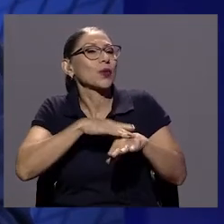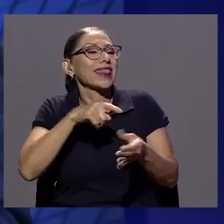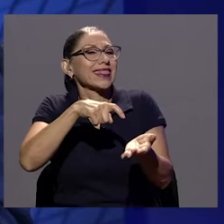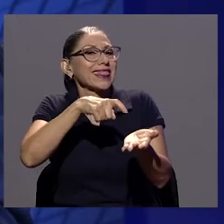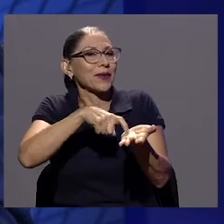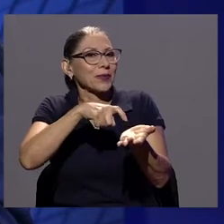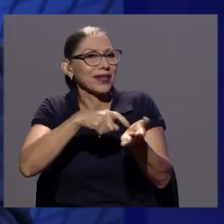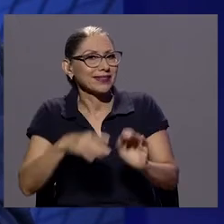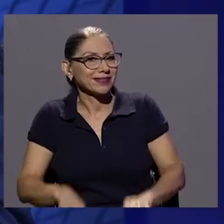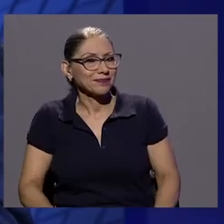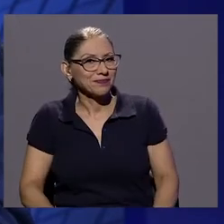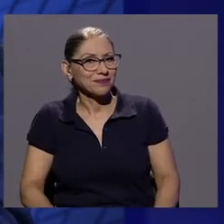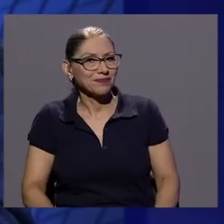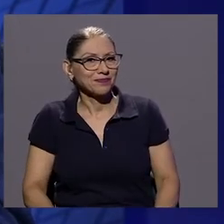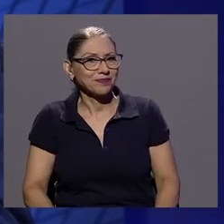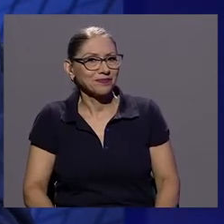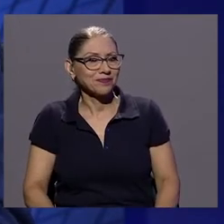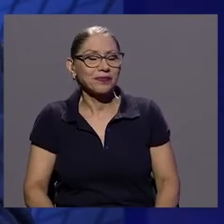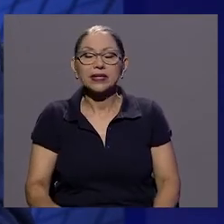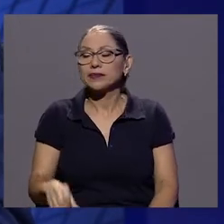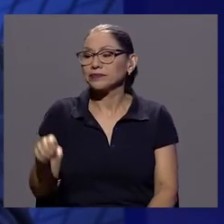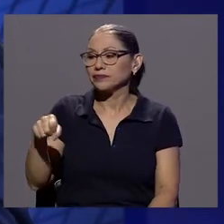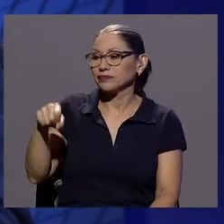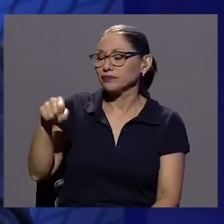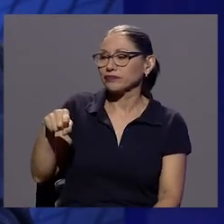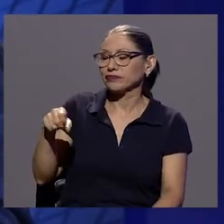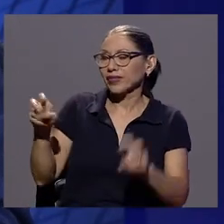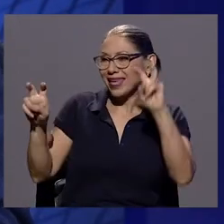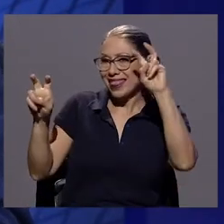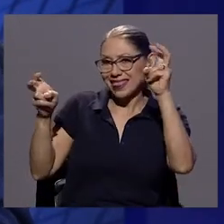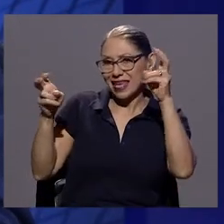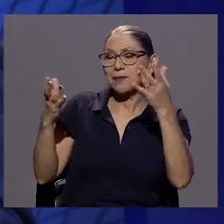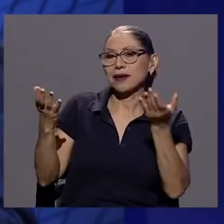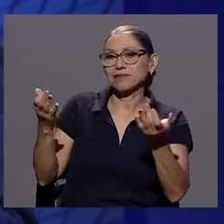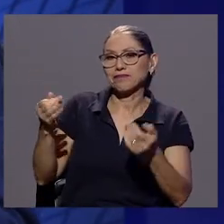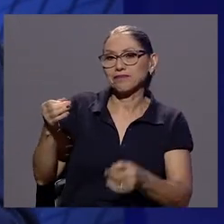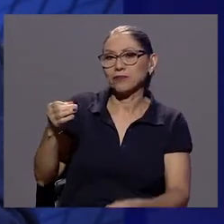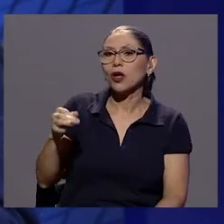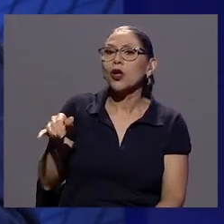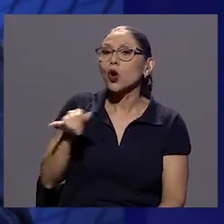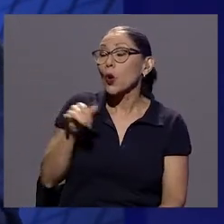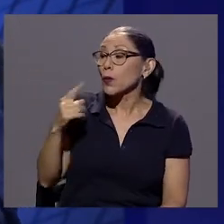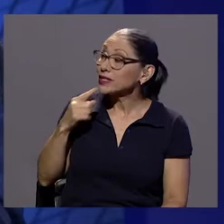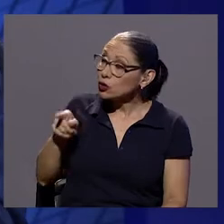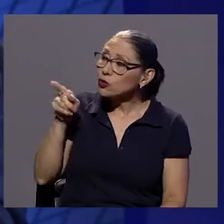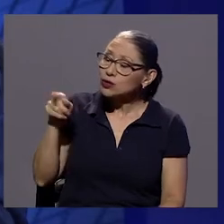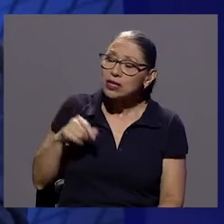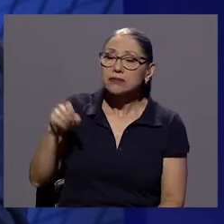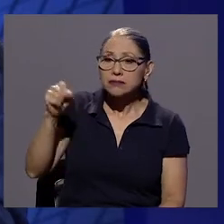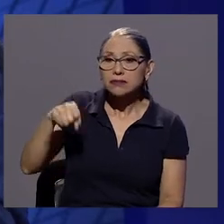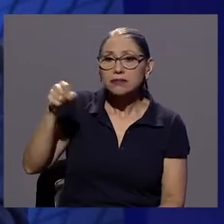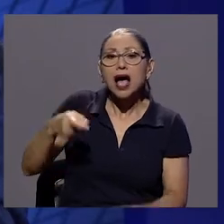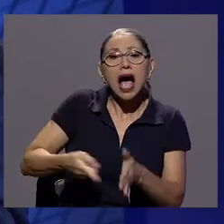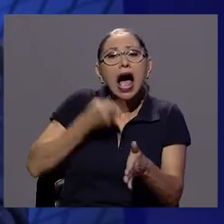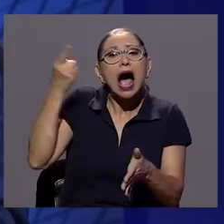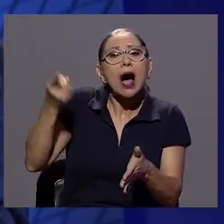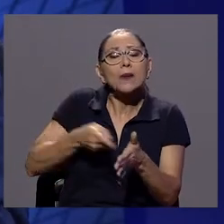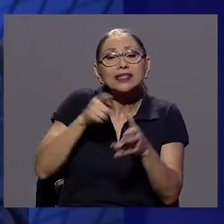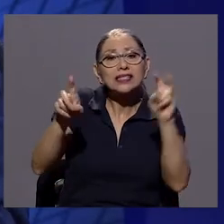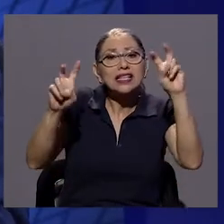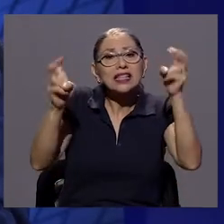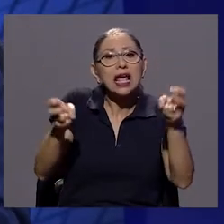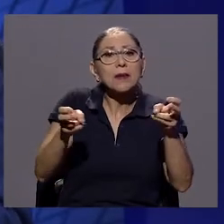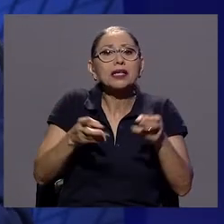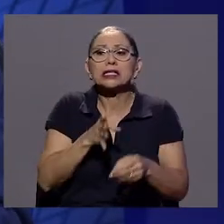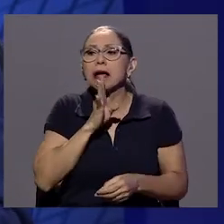deudas, ¿verdad? Cómo no. El tema, efectivamente, como usted lo menciona, a veces se aborda de una